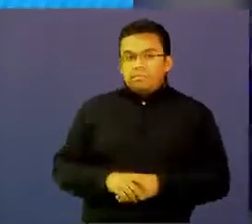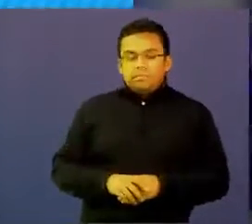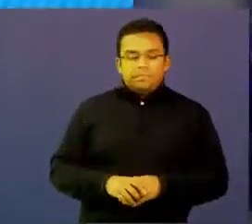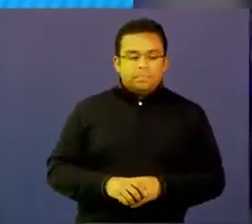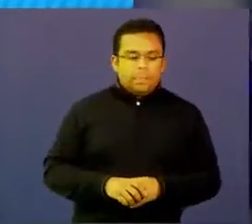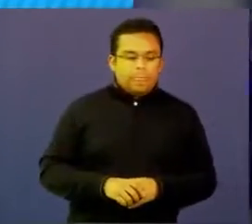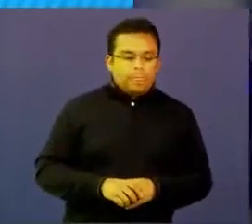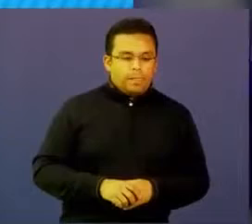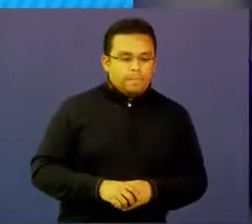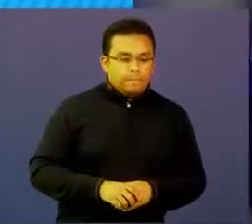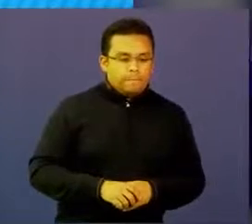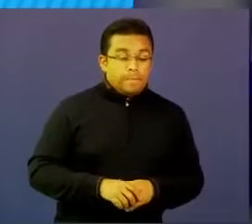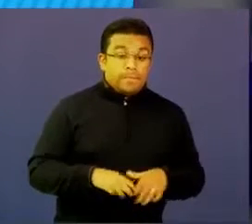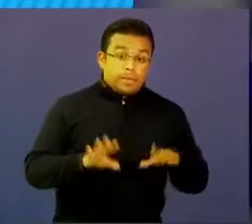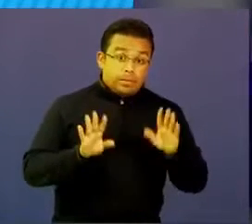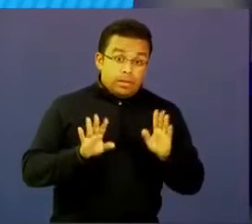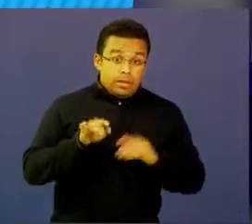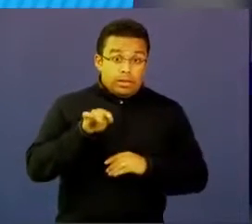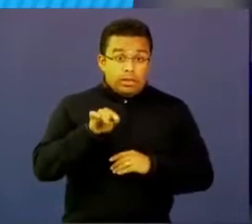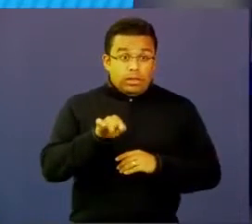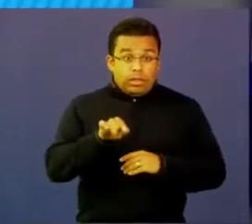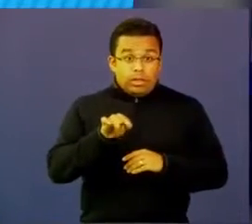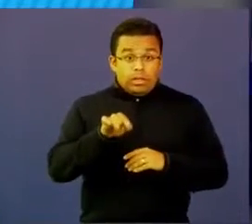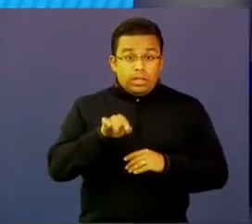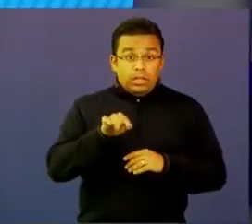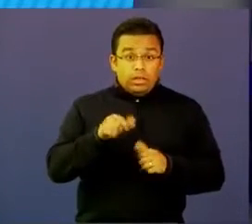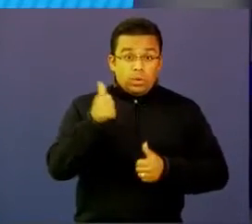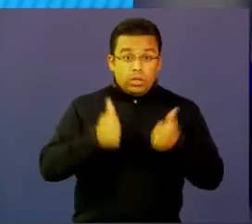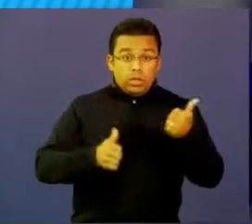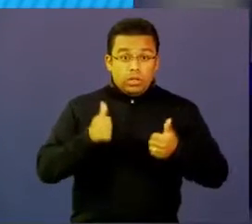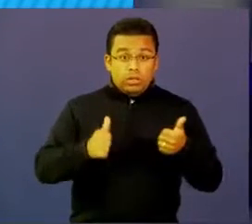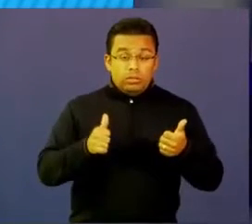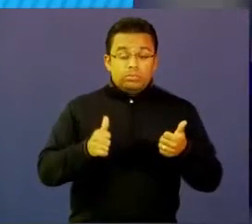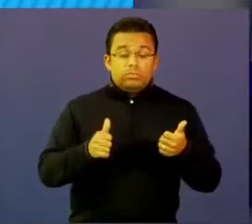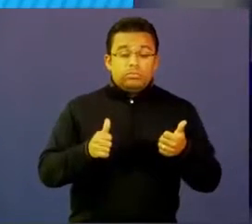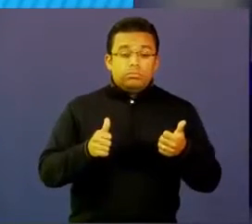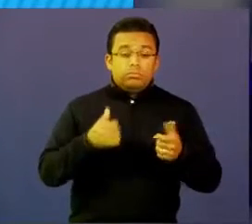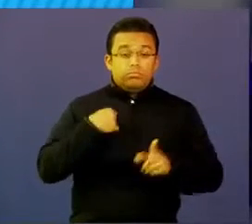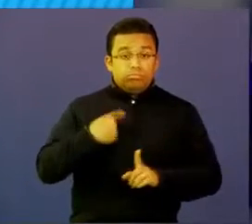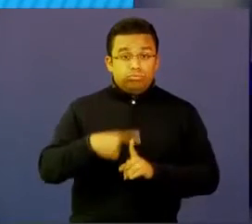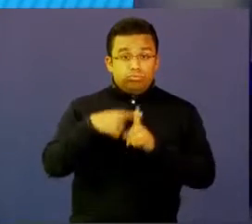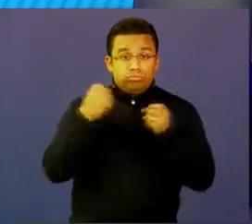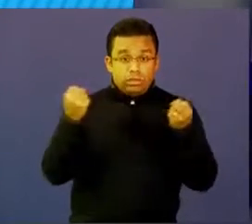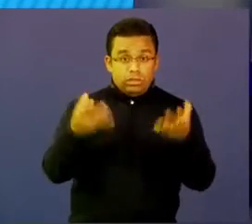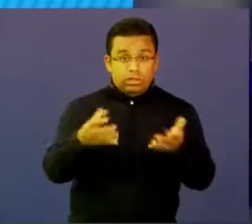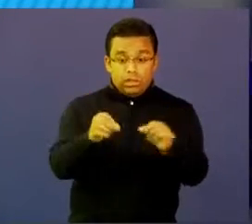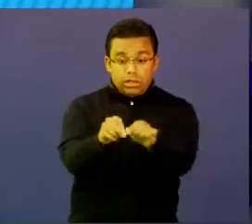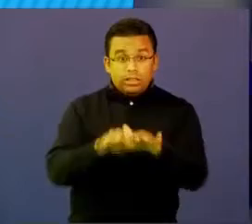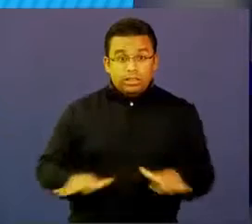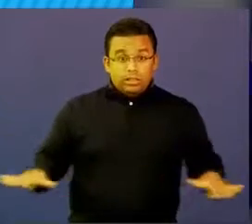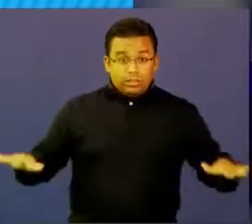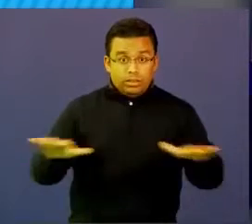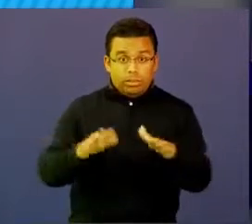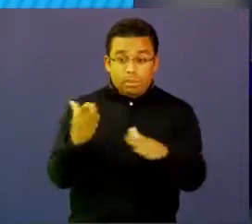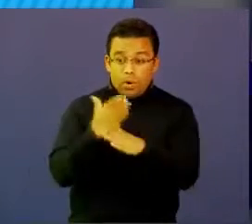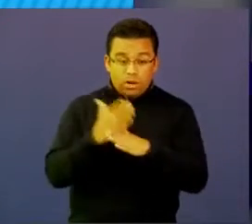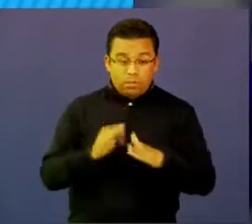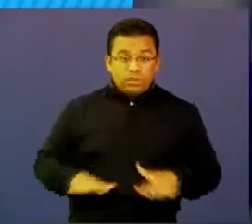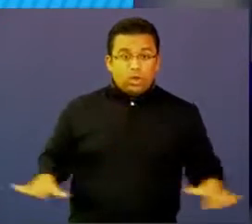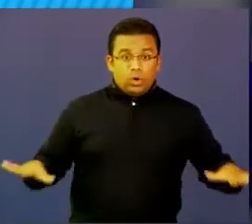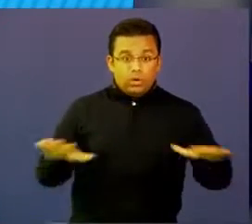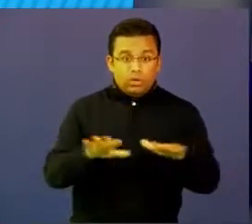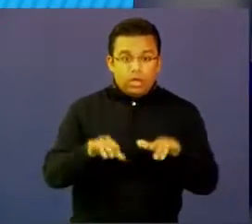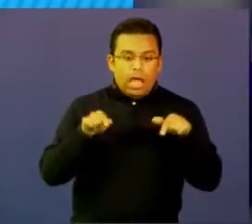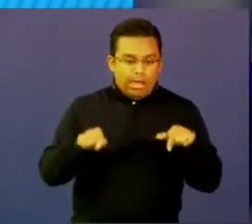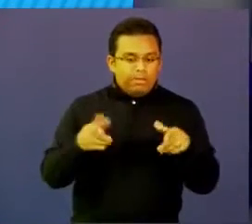acá el principal estímulo es cuando trabajamos con problemáticas del entorno por ejemplo del entorno escolar